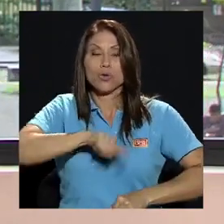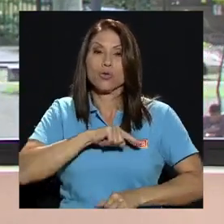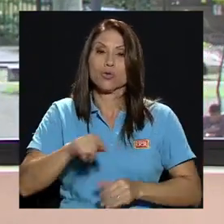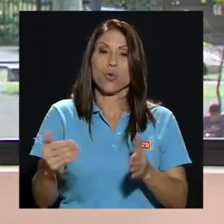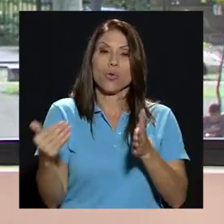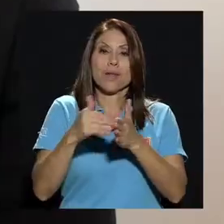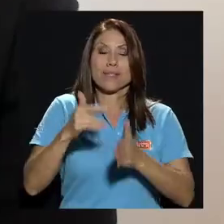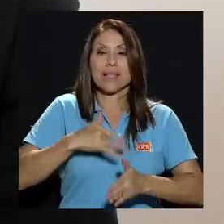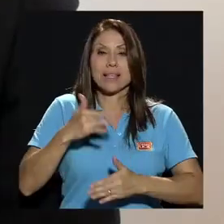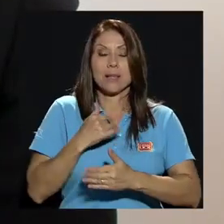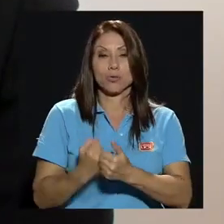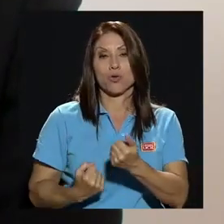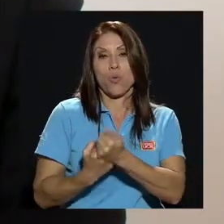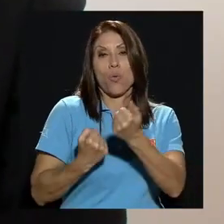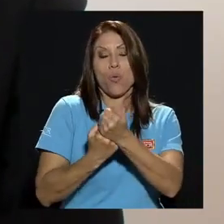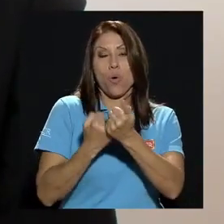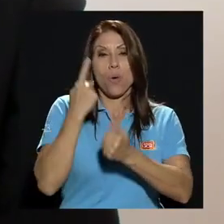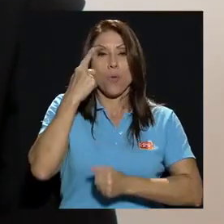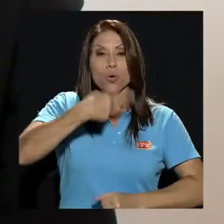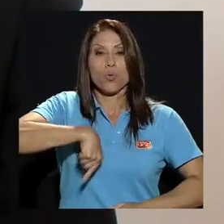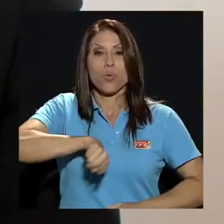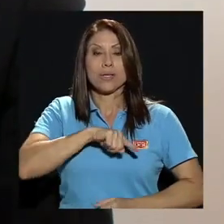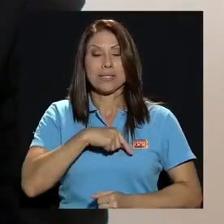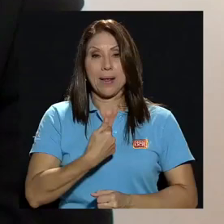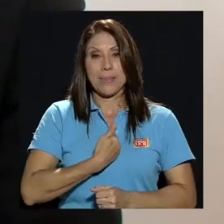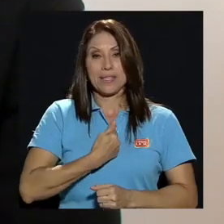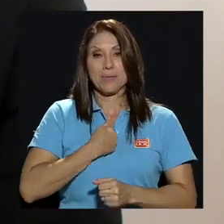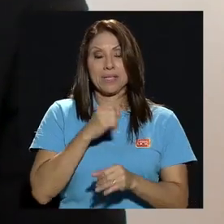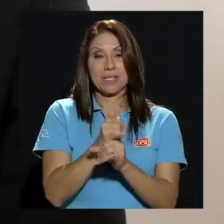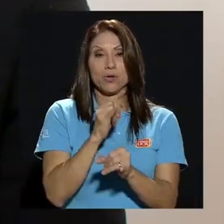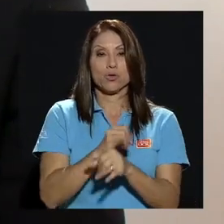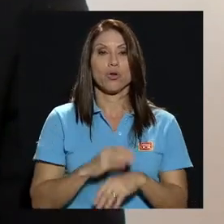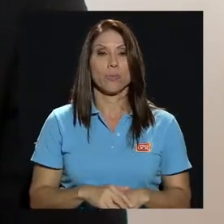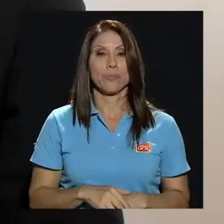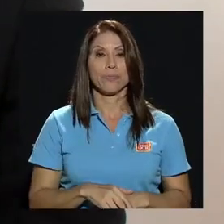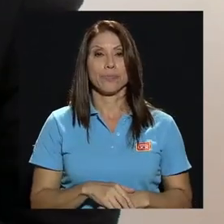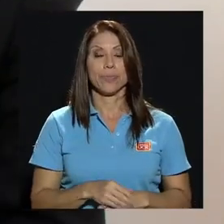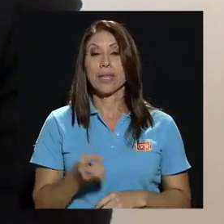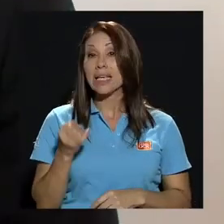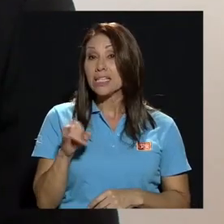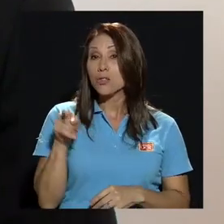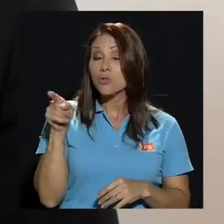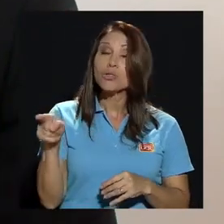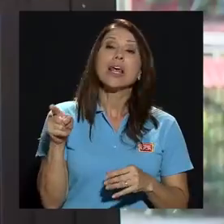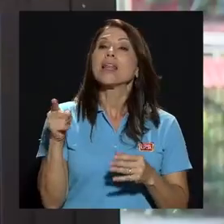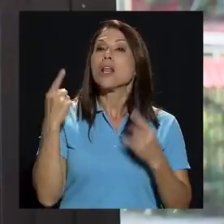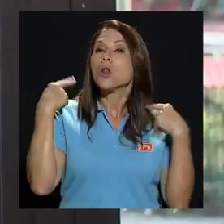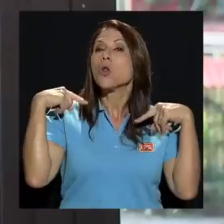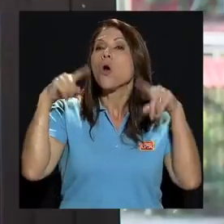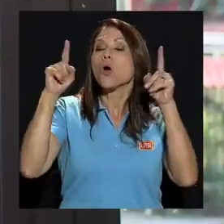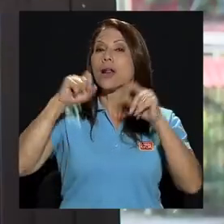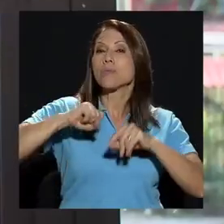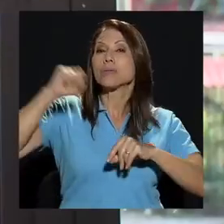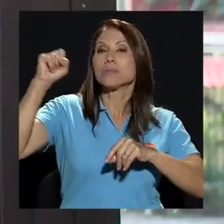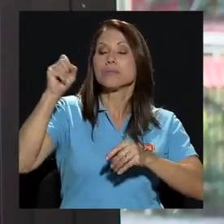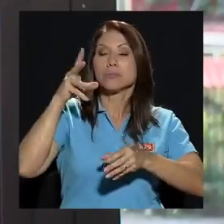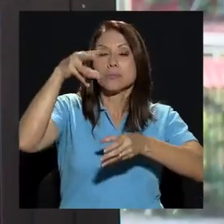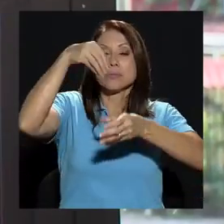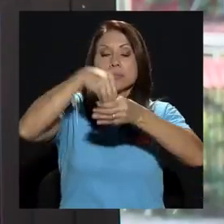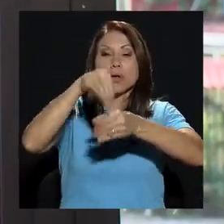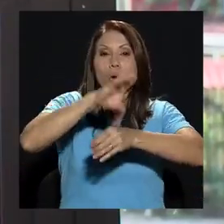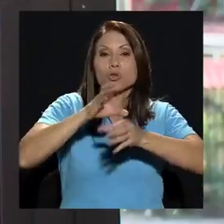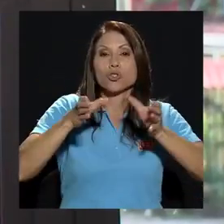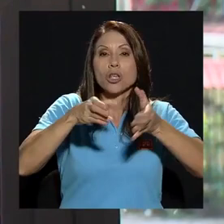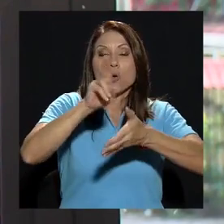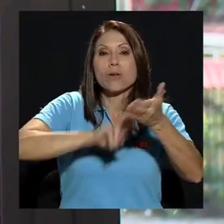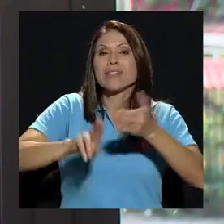nuestra misma institución de llegar al consejo universitario ¿cuál sería el primer tema que usted llegaría a atender o a poner sobre la mesa? el interinazgo definitivamente